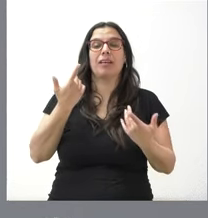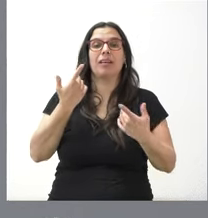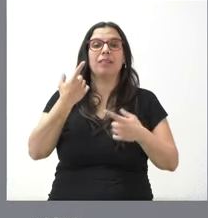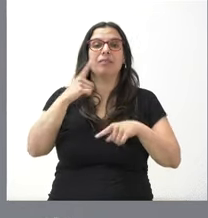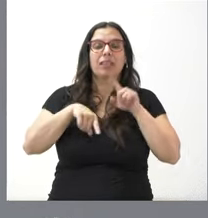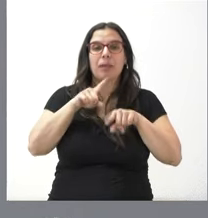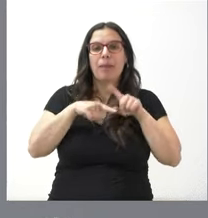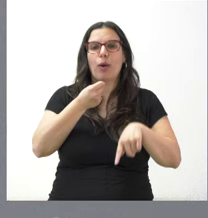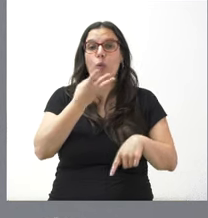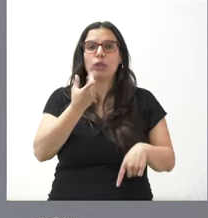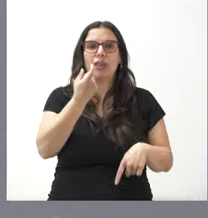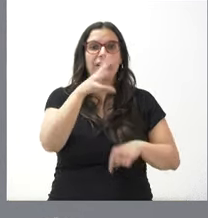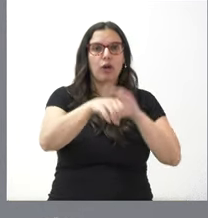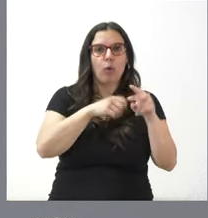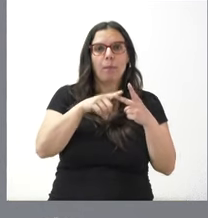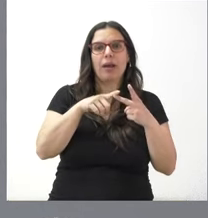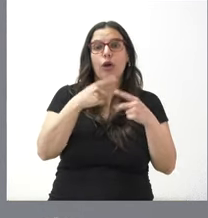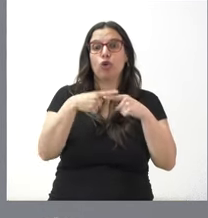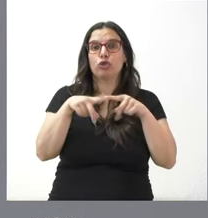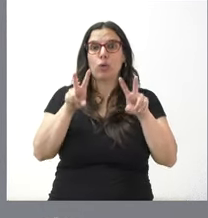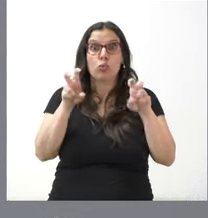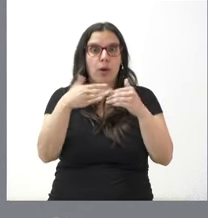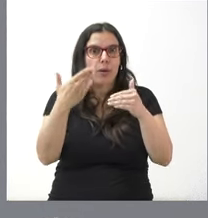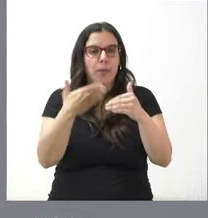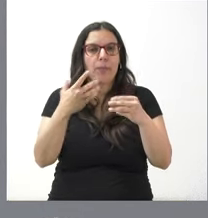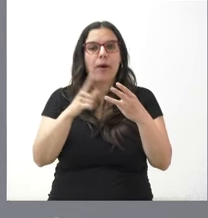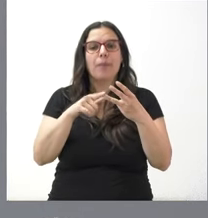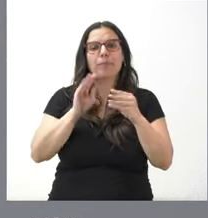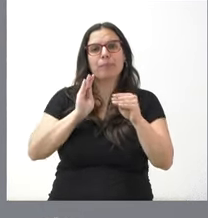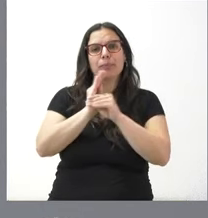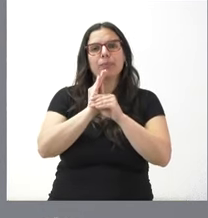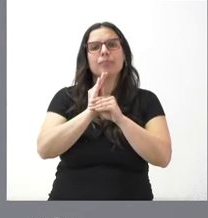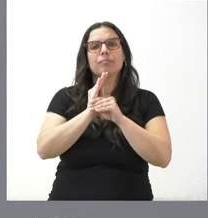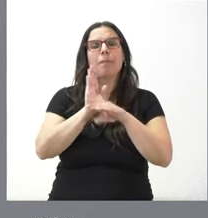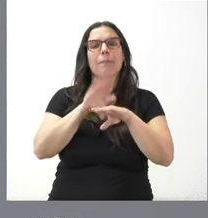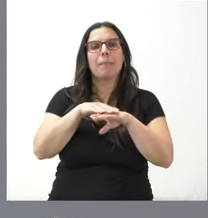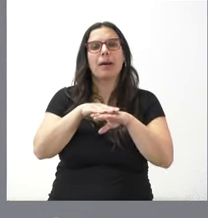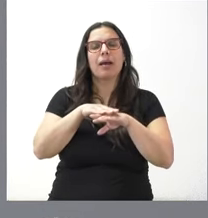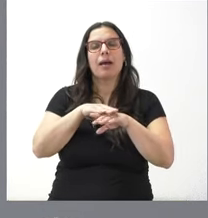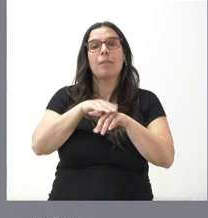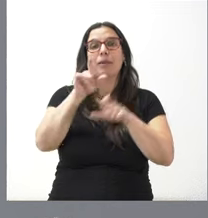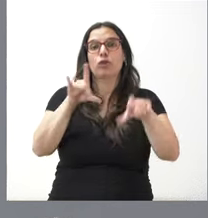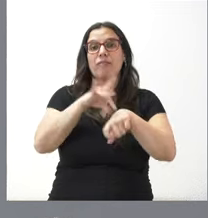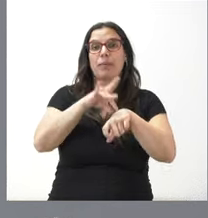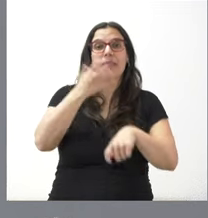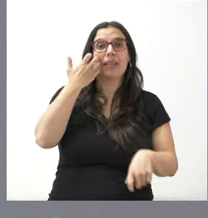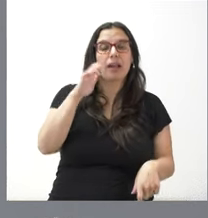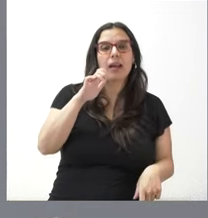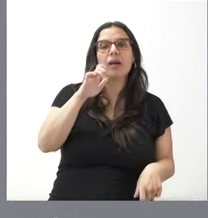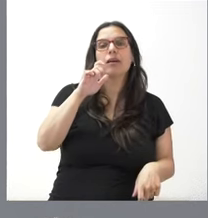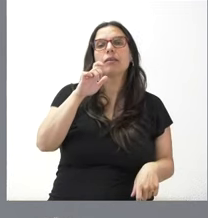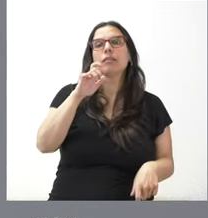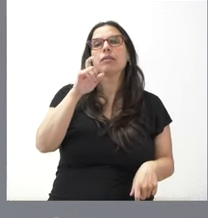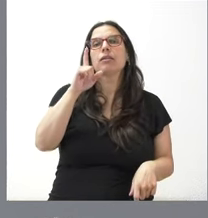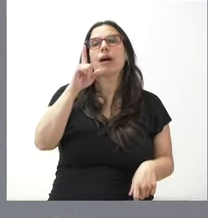las innovaciones terapéuticas. Se destina al tratamiento de pacientes con enfermedades raras, también incluyendo aquellos que tienen solo cinco